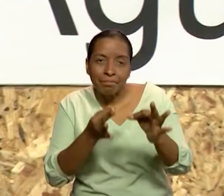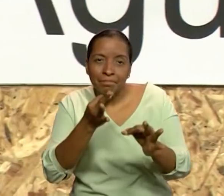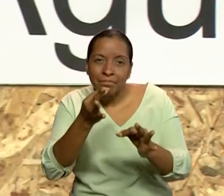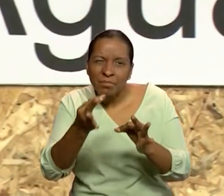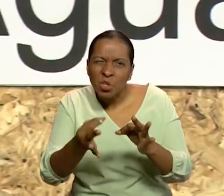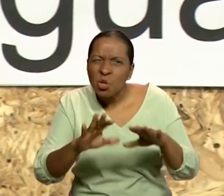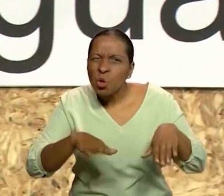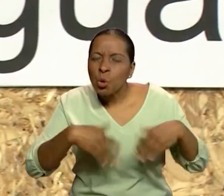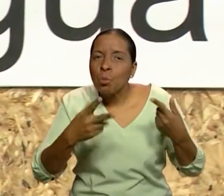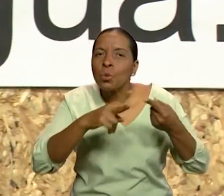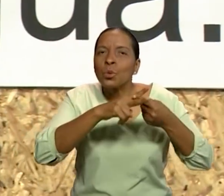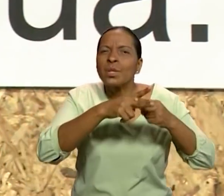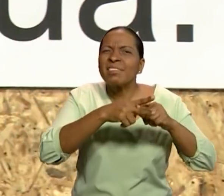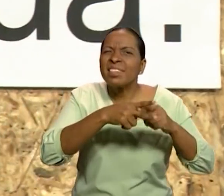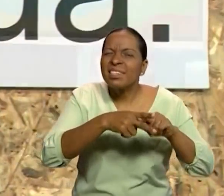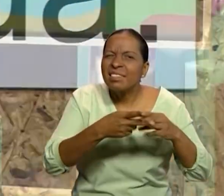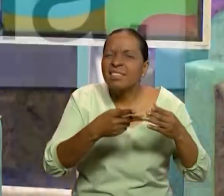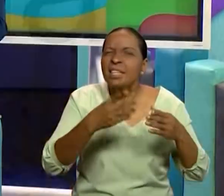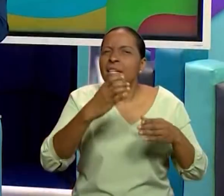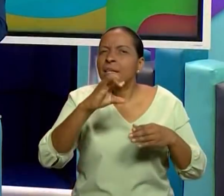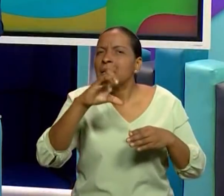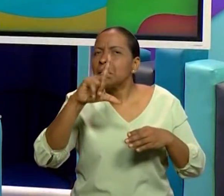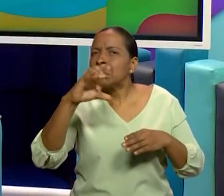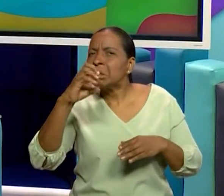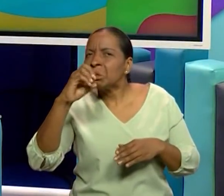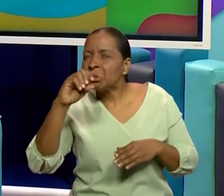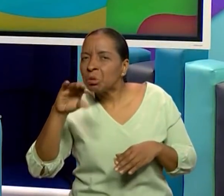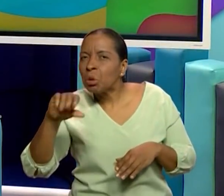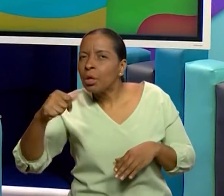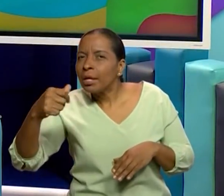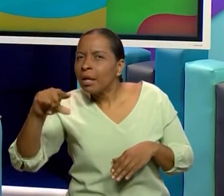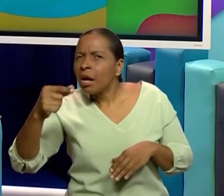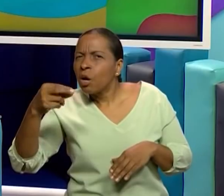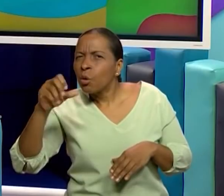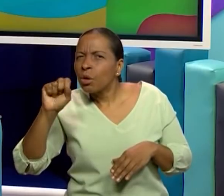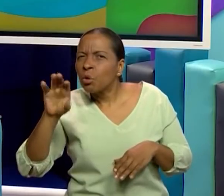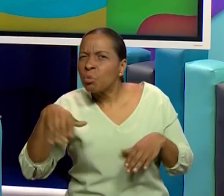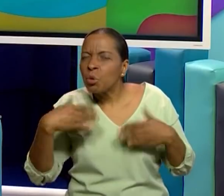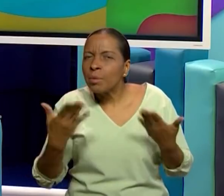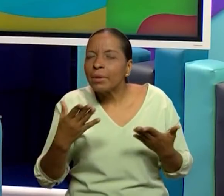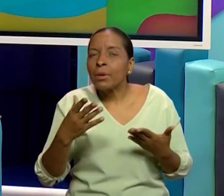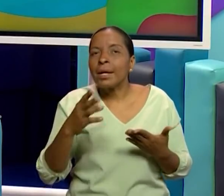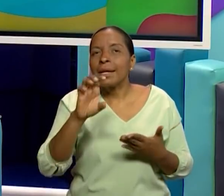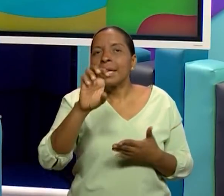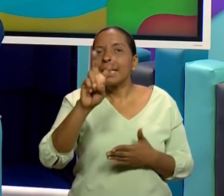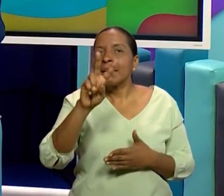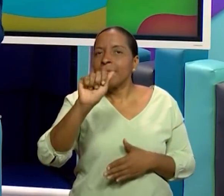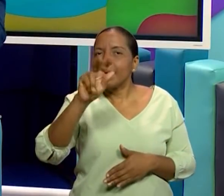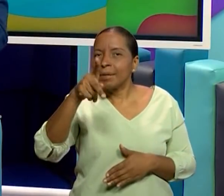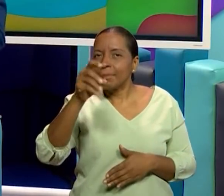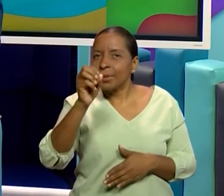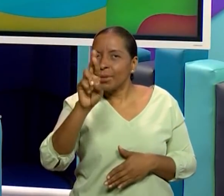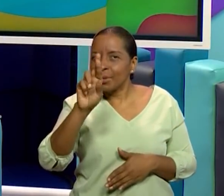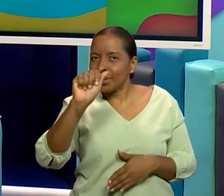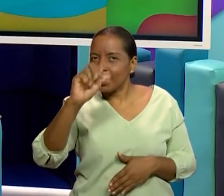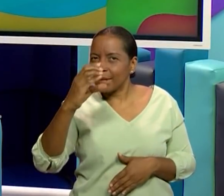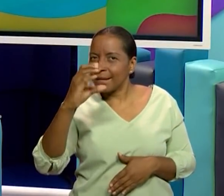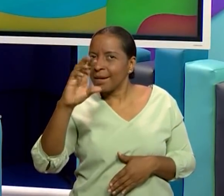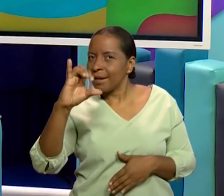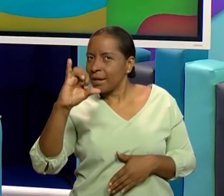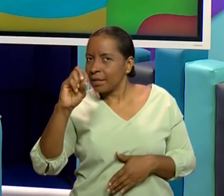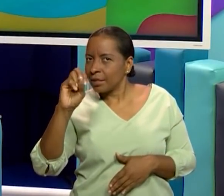comienza ¿con qué? Con la evaporación. ¿Y por qué? ¿Qué ocurre? Cuando el sol